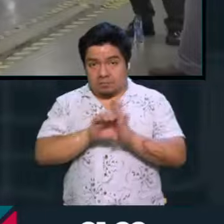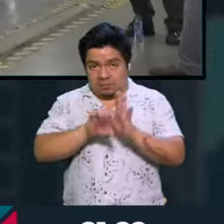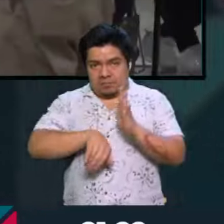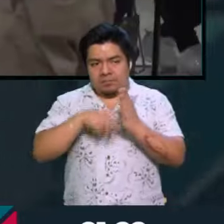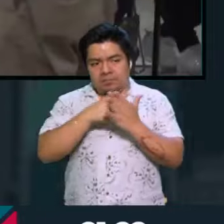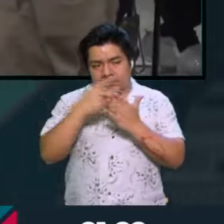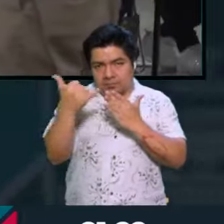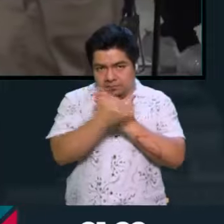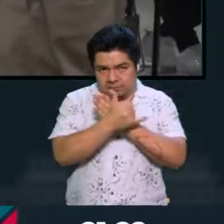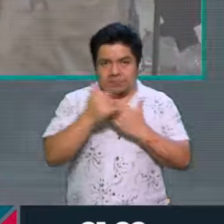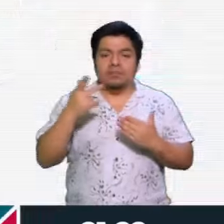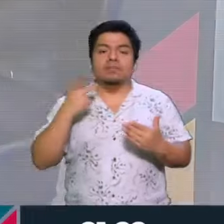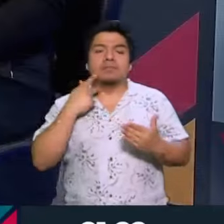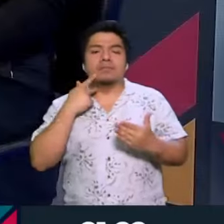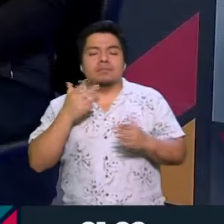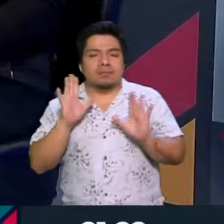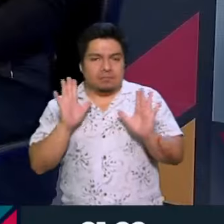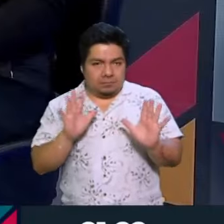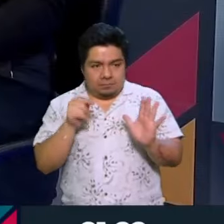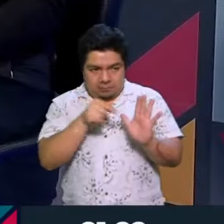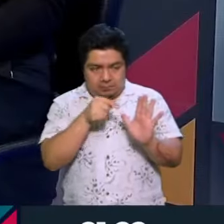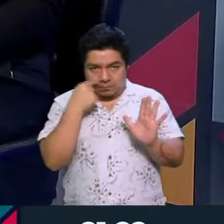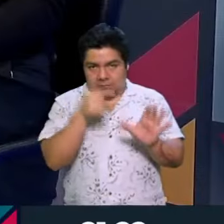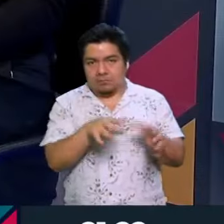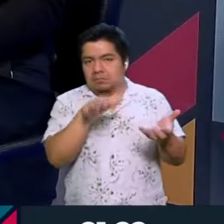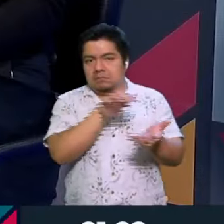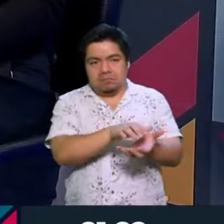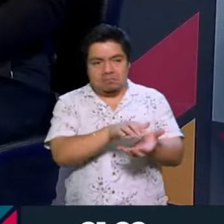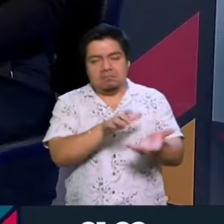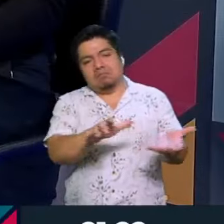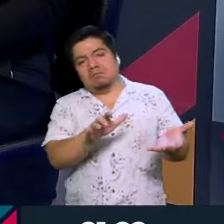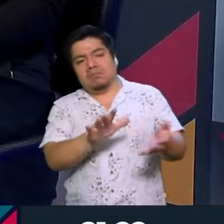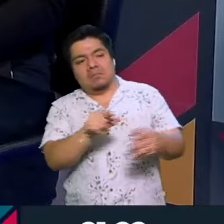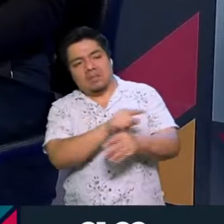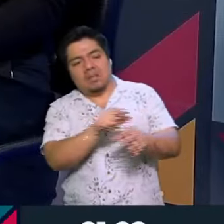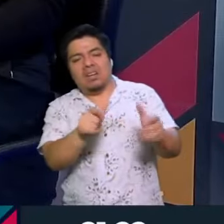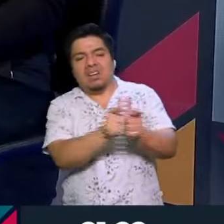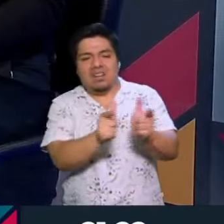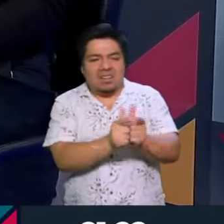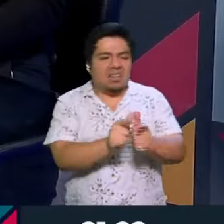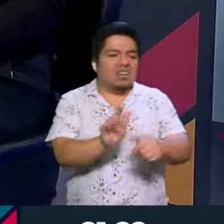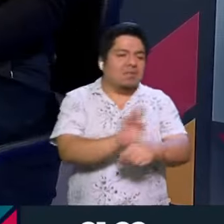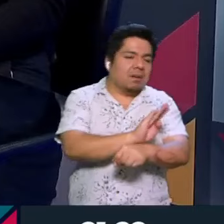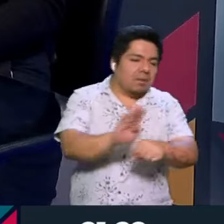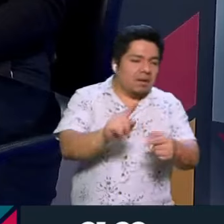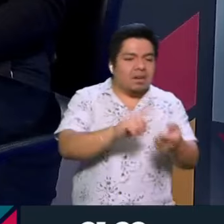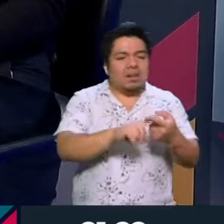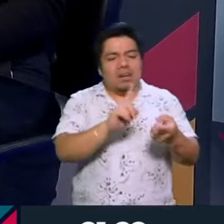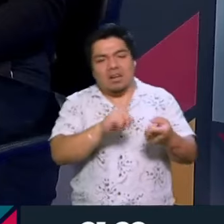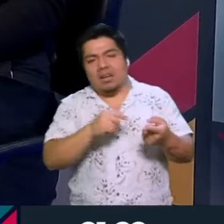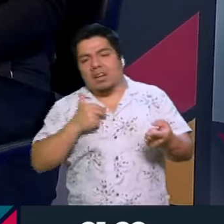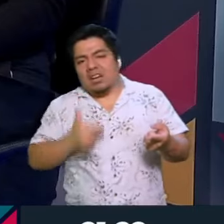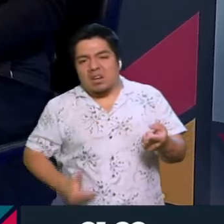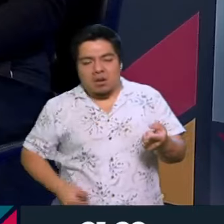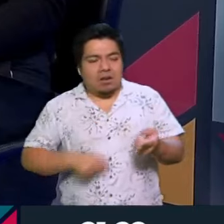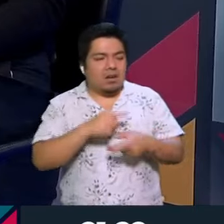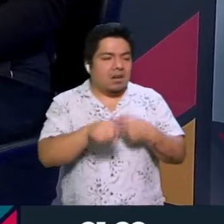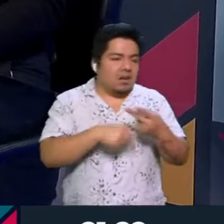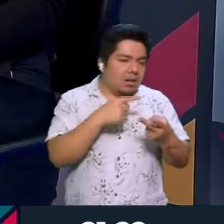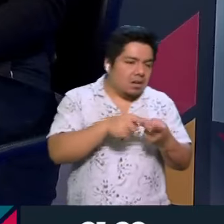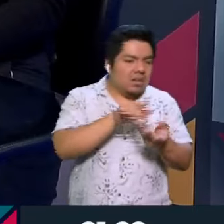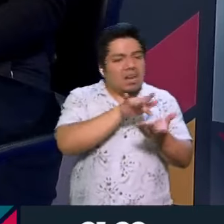proyecto político, por más que de beneficios dé en términos de humanidad y